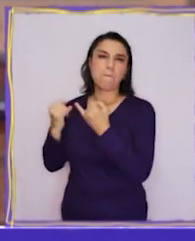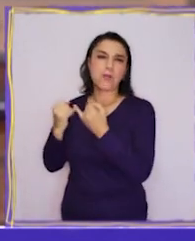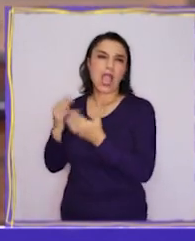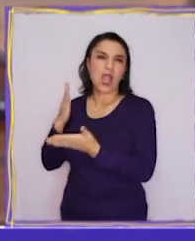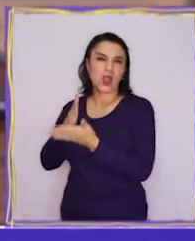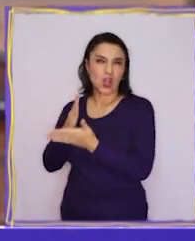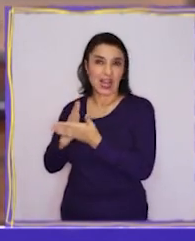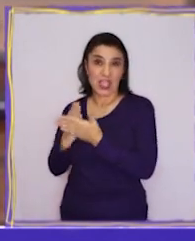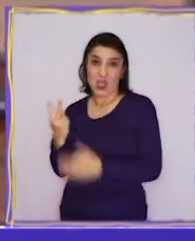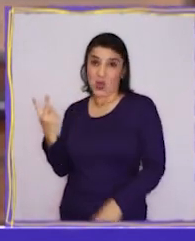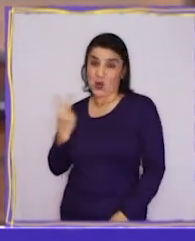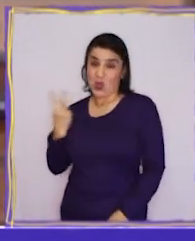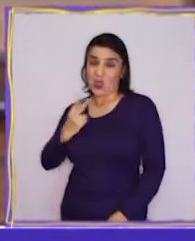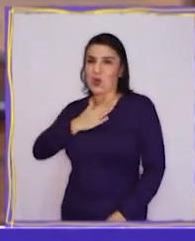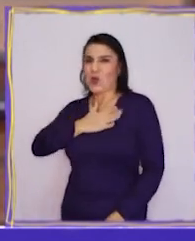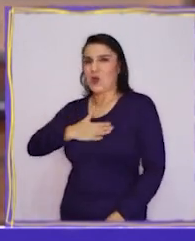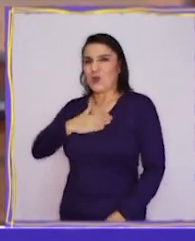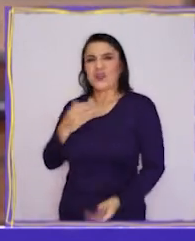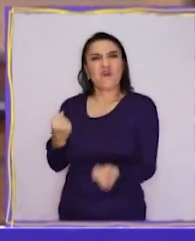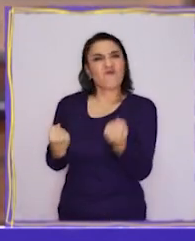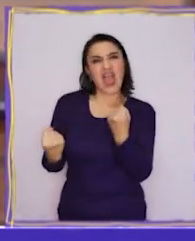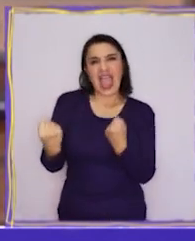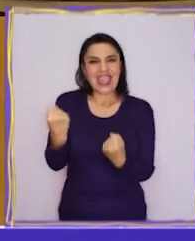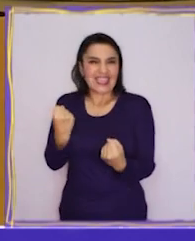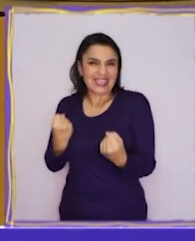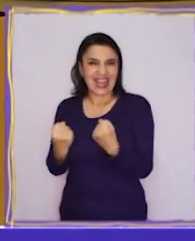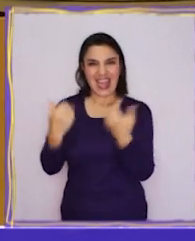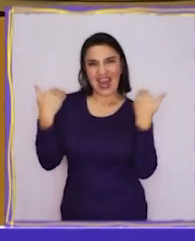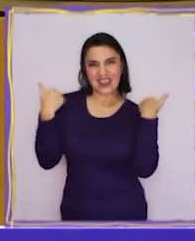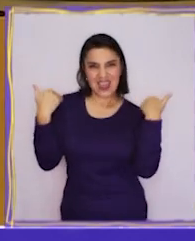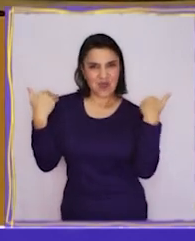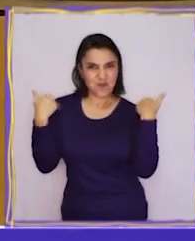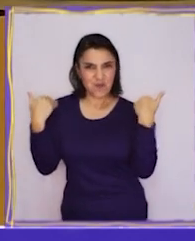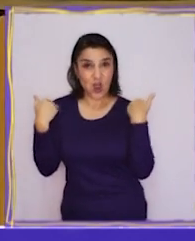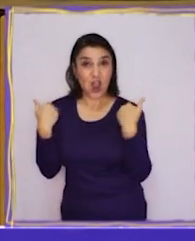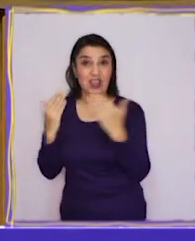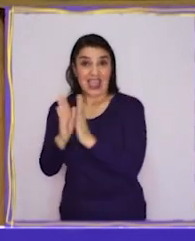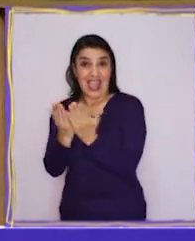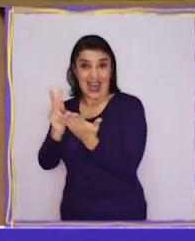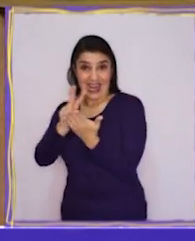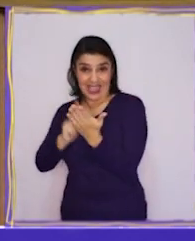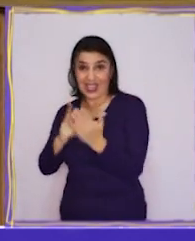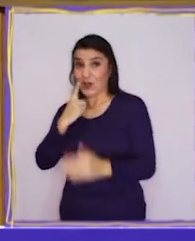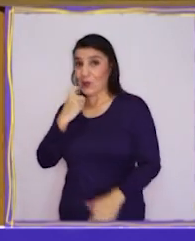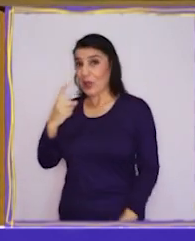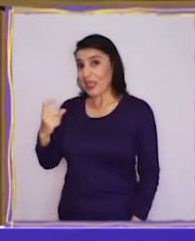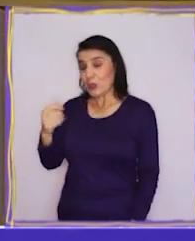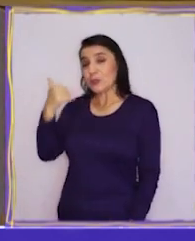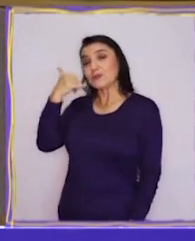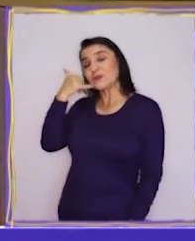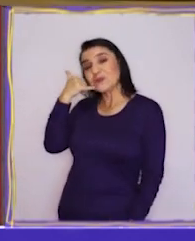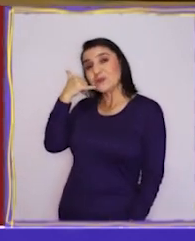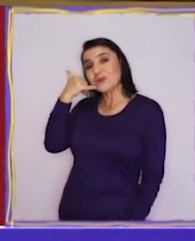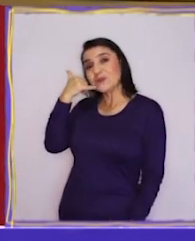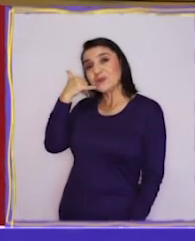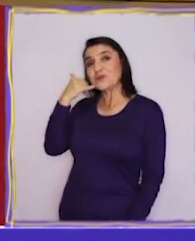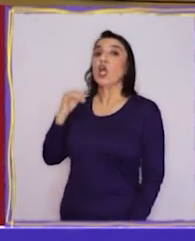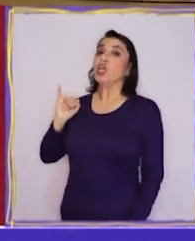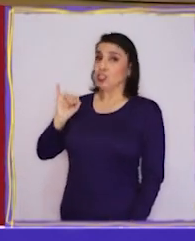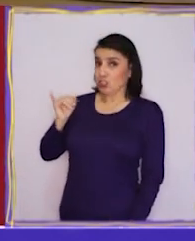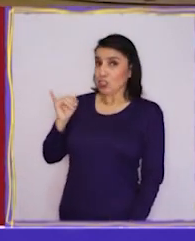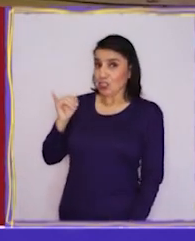colegio. Y a las dos nos encanta bailar, hacer deporte y leer libros de cuentos. Cama. No decía Cama.